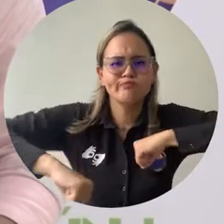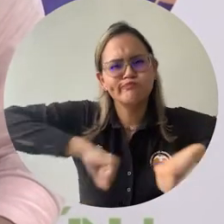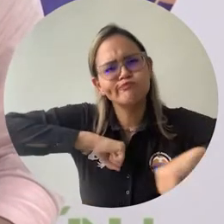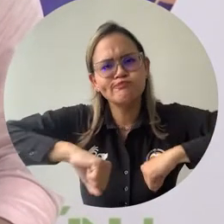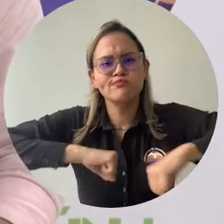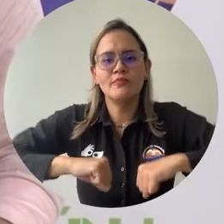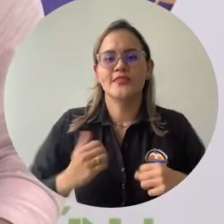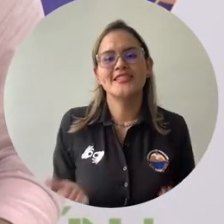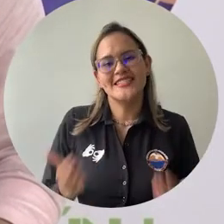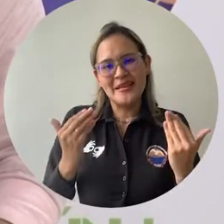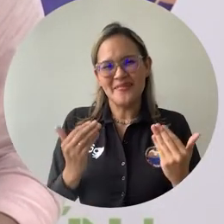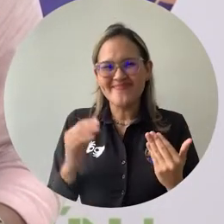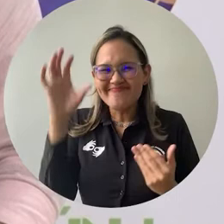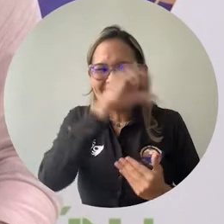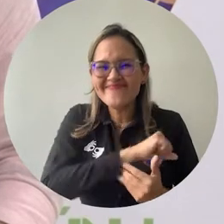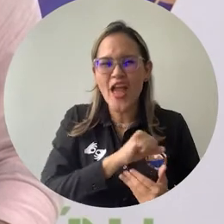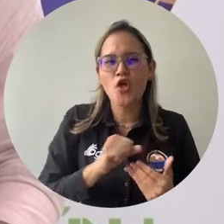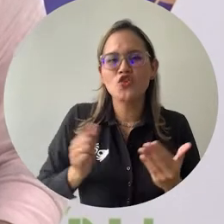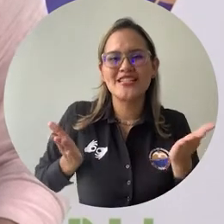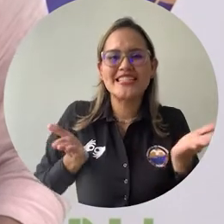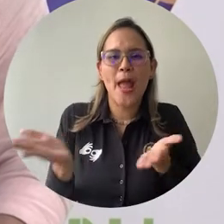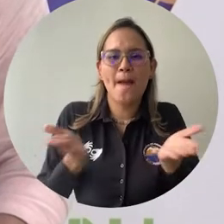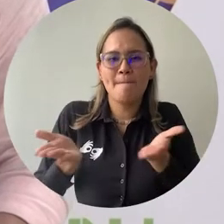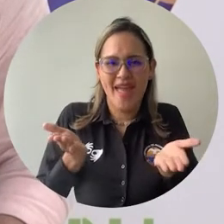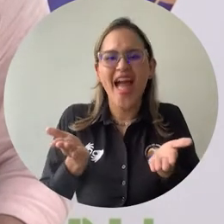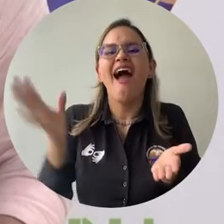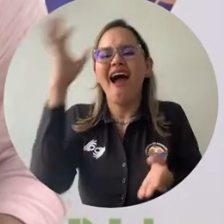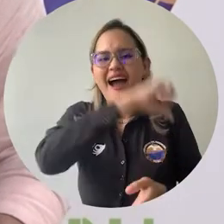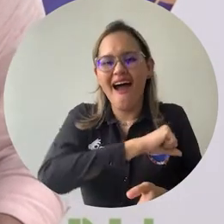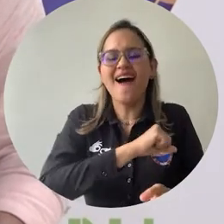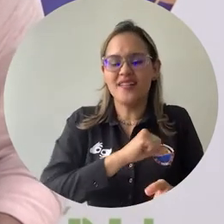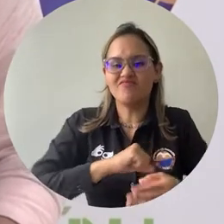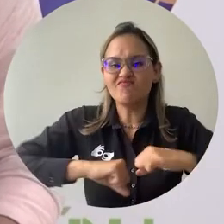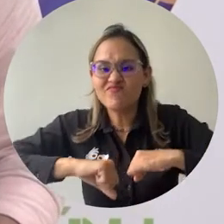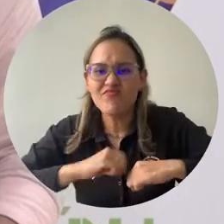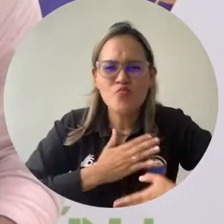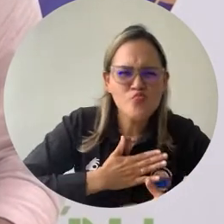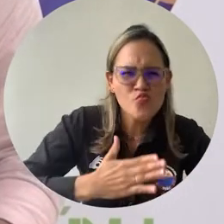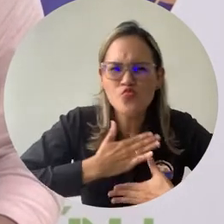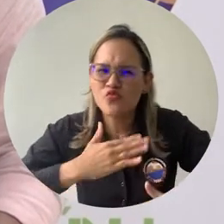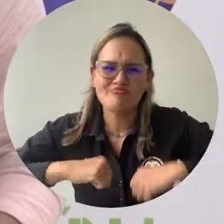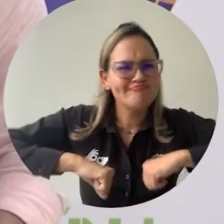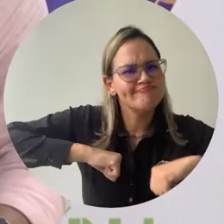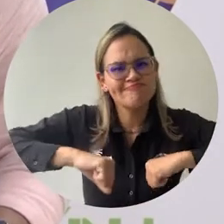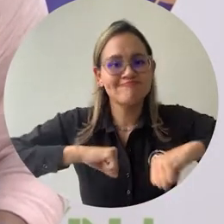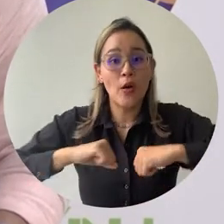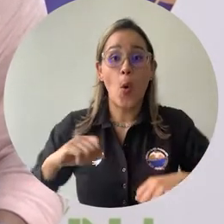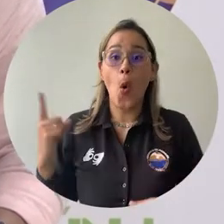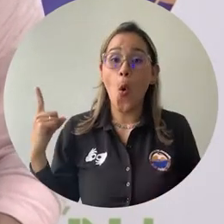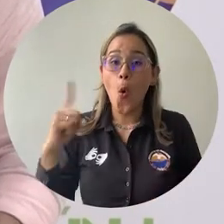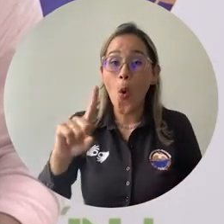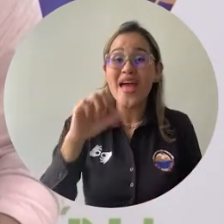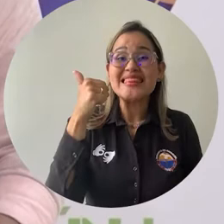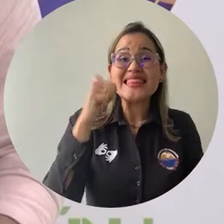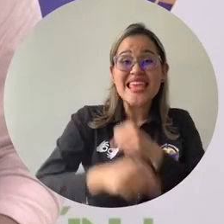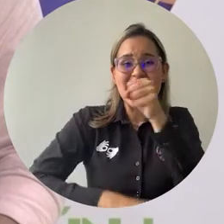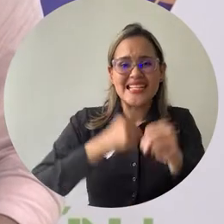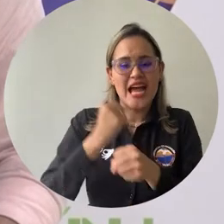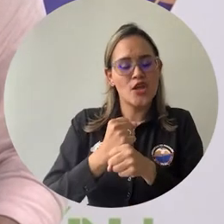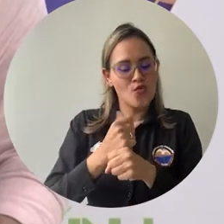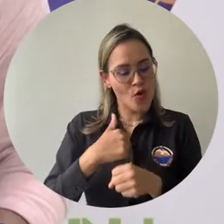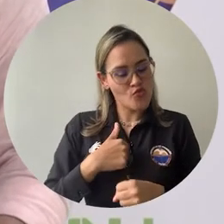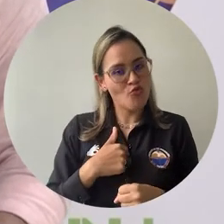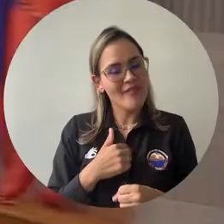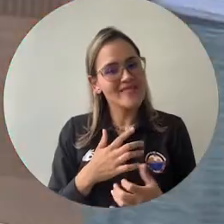labor de servicio, como su nombre lo indica. Son 10 años ininterrumpidos de estar brindando todos los días lo